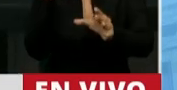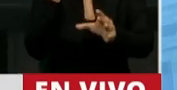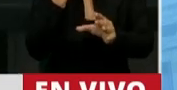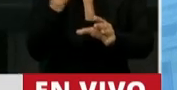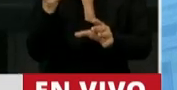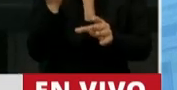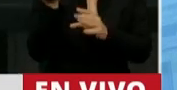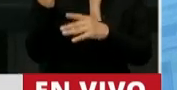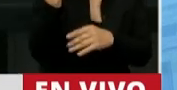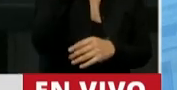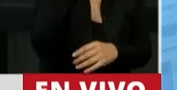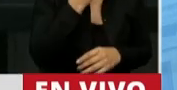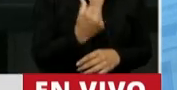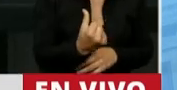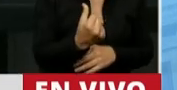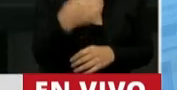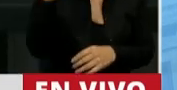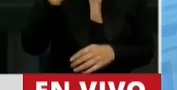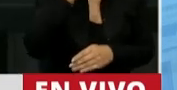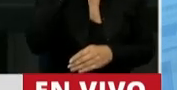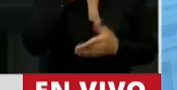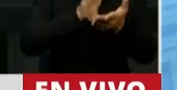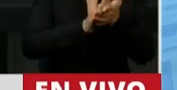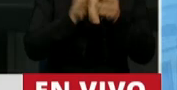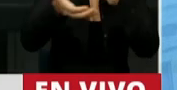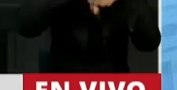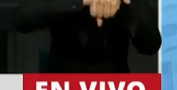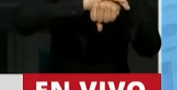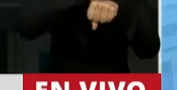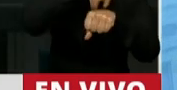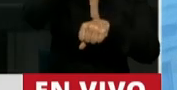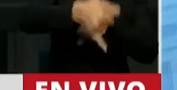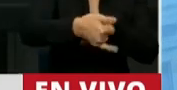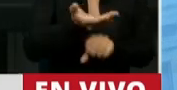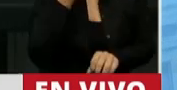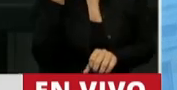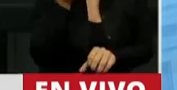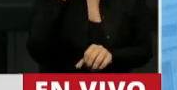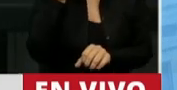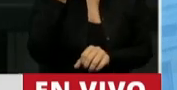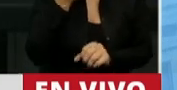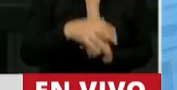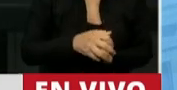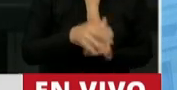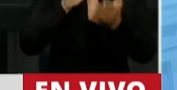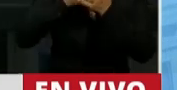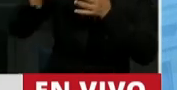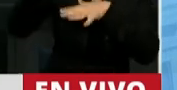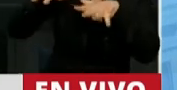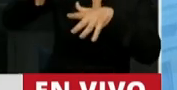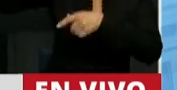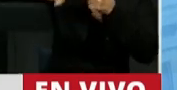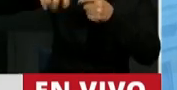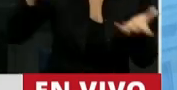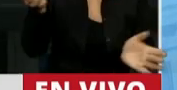tuvo que hablar hace 48 horas de Horacio Rodríguez Larreta. De todo esto no se enteró.